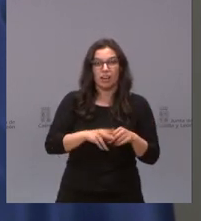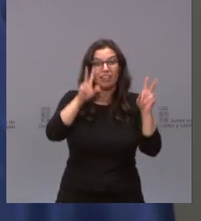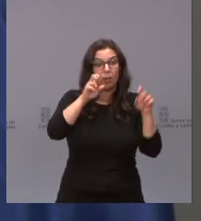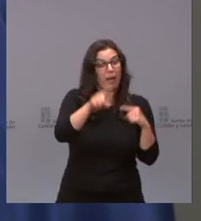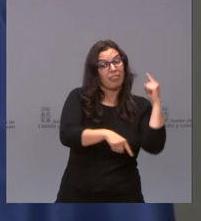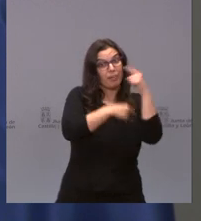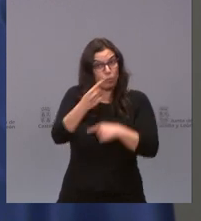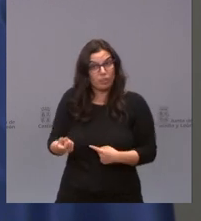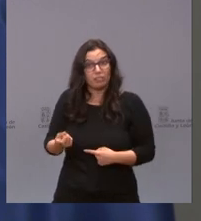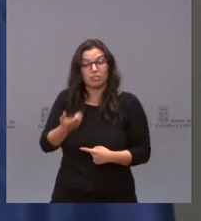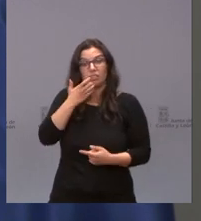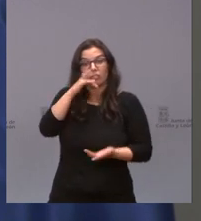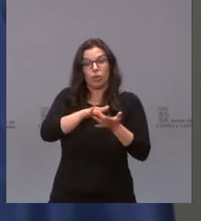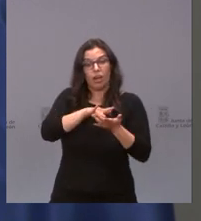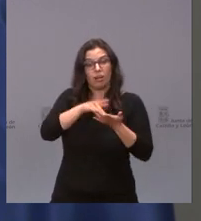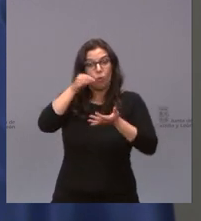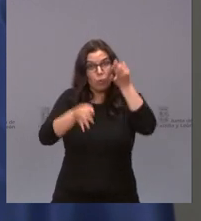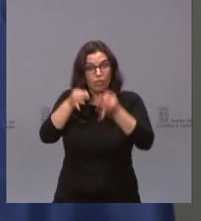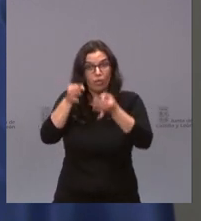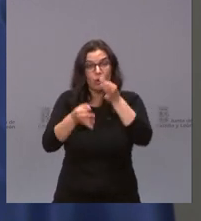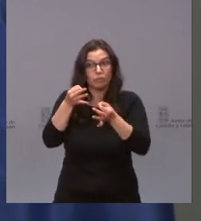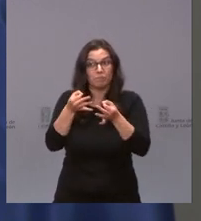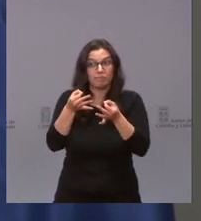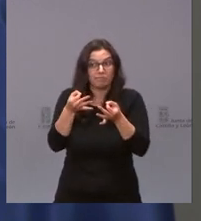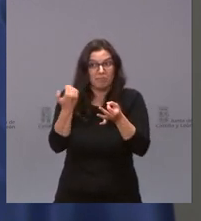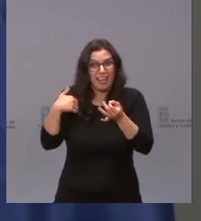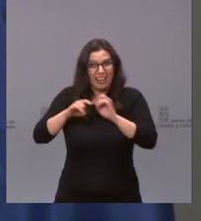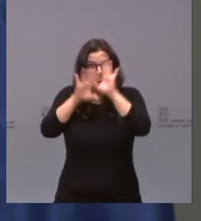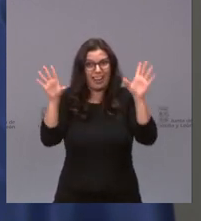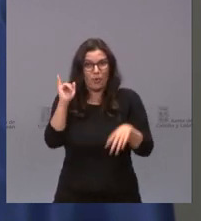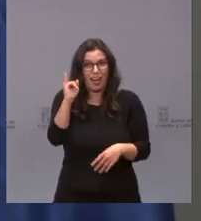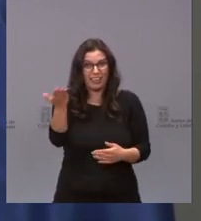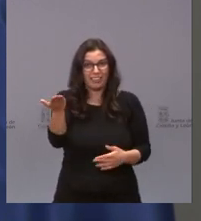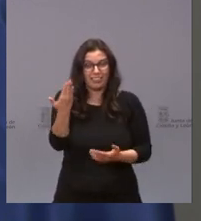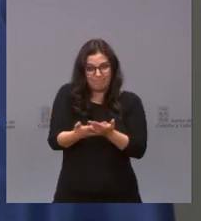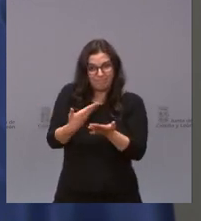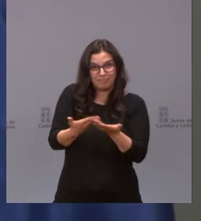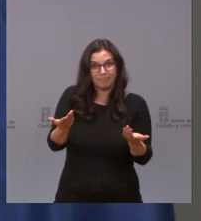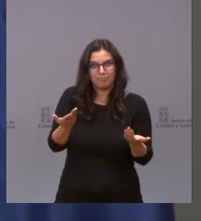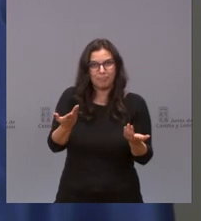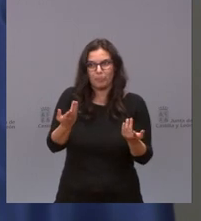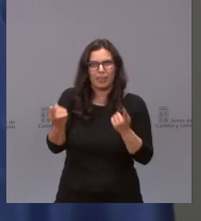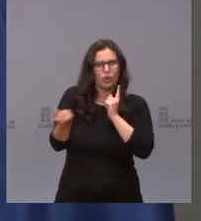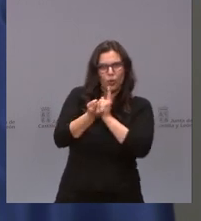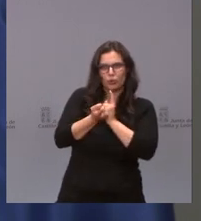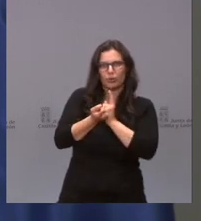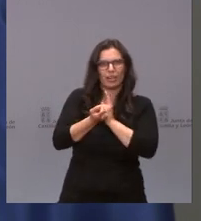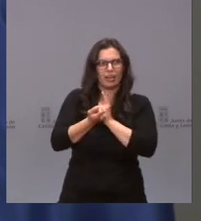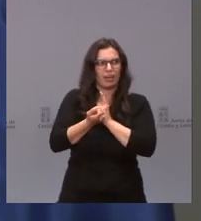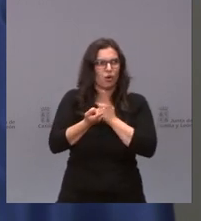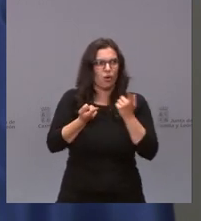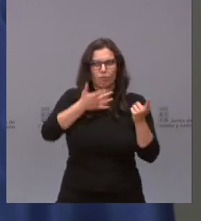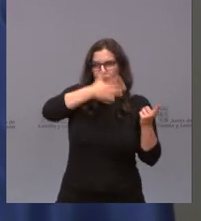judicialmente han sido aclarados y no hay ninguna sola acusación, no hay ni una sola que haya